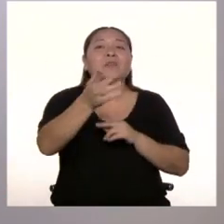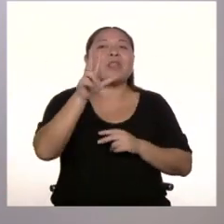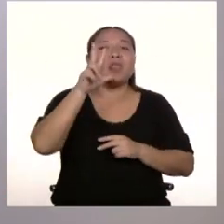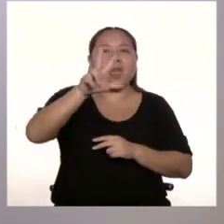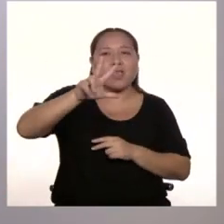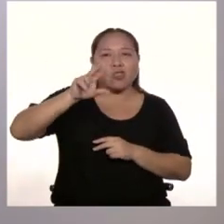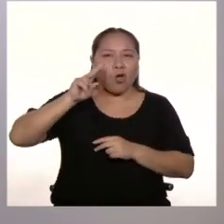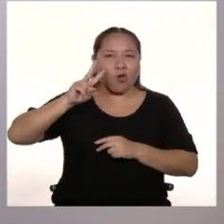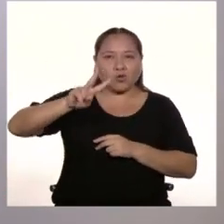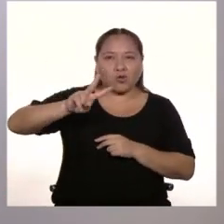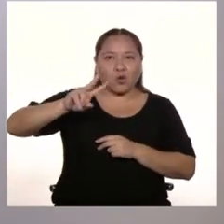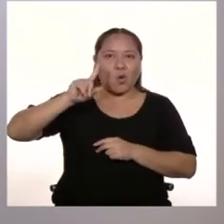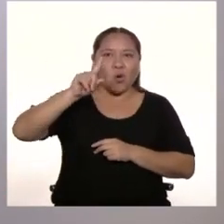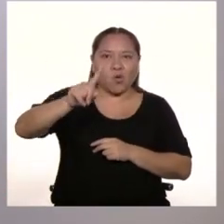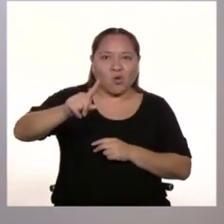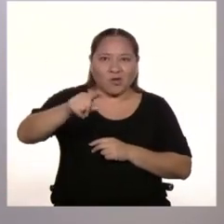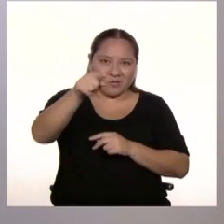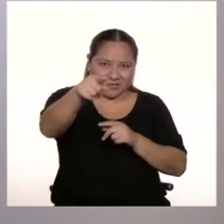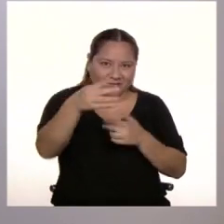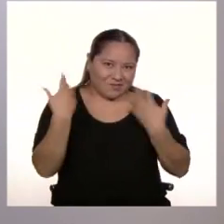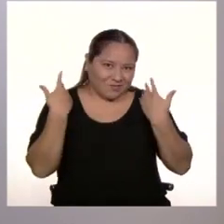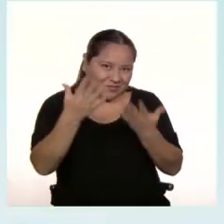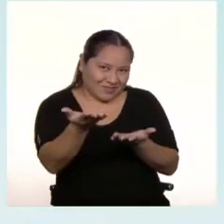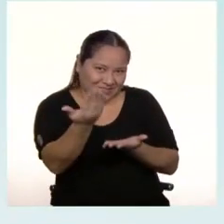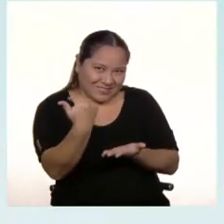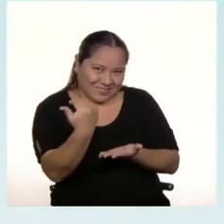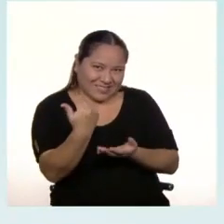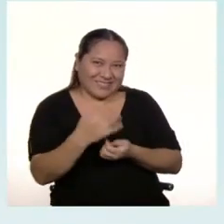¡Tres, dos, uno, va!